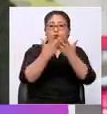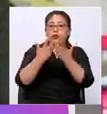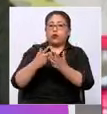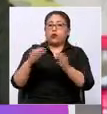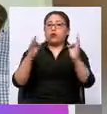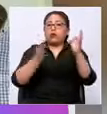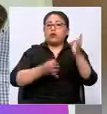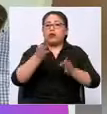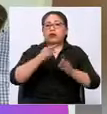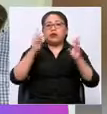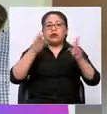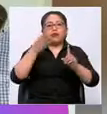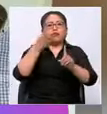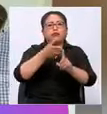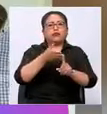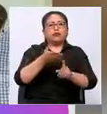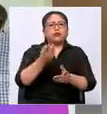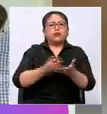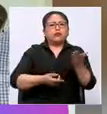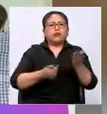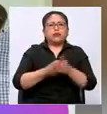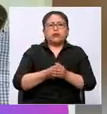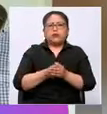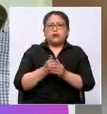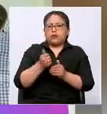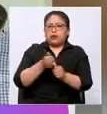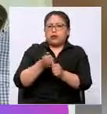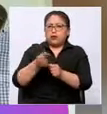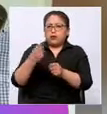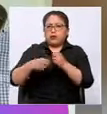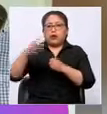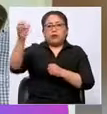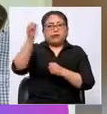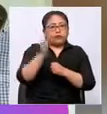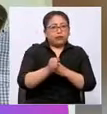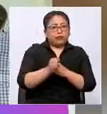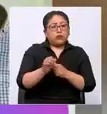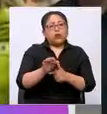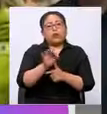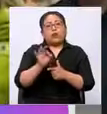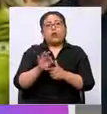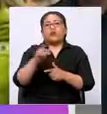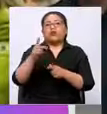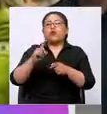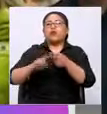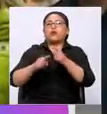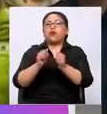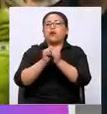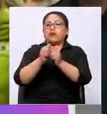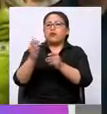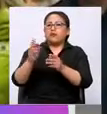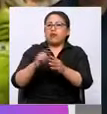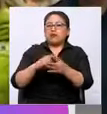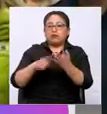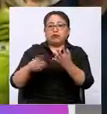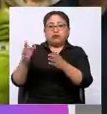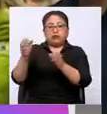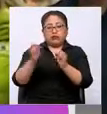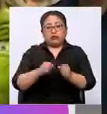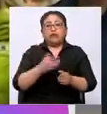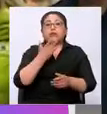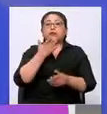para habilitar los mecanismos que permitan, si es el caso, la extradición de Murillo y sus secuaces que todavía están en los Estados Unidos.